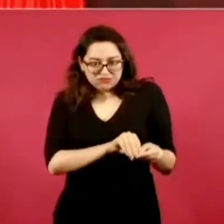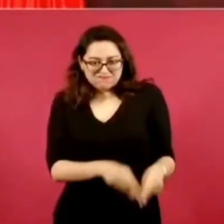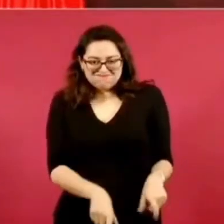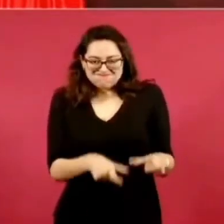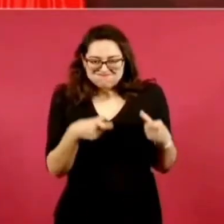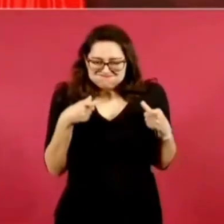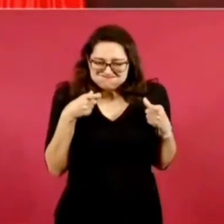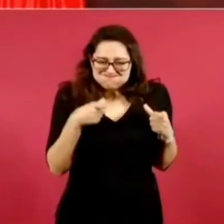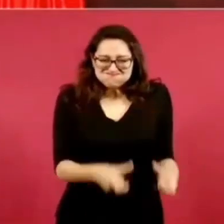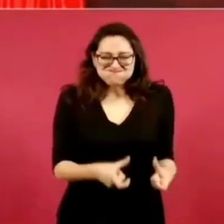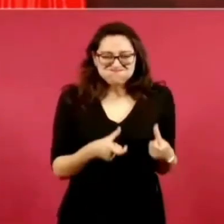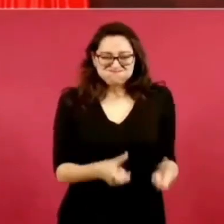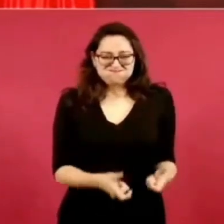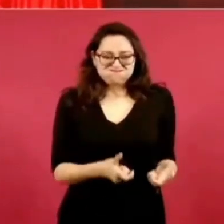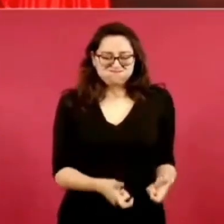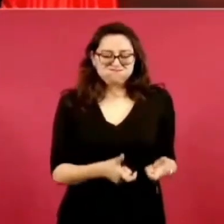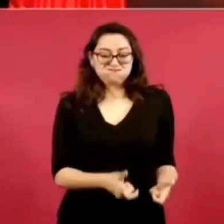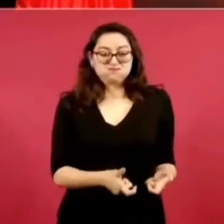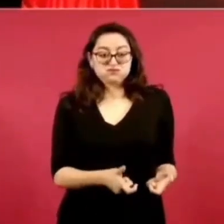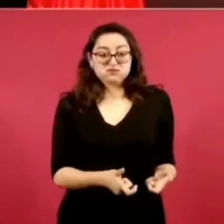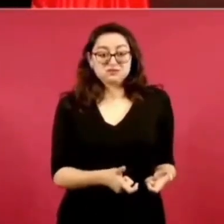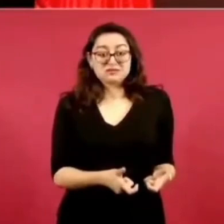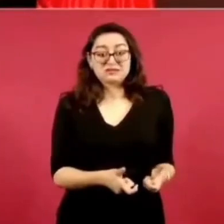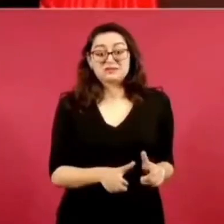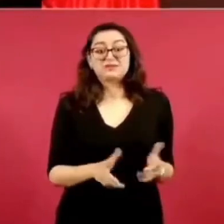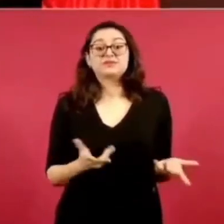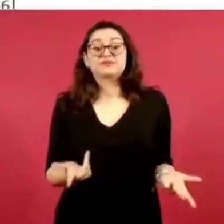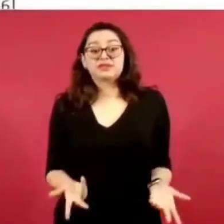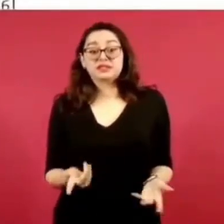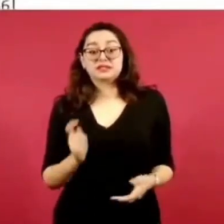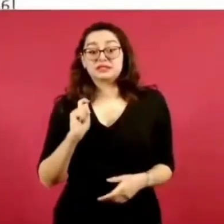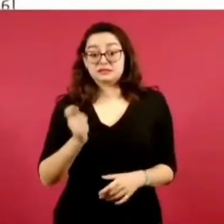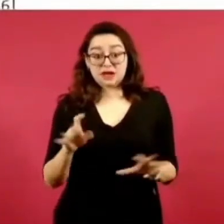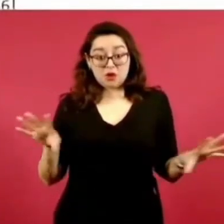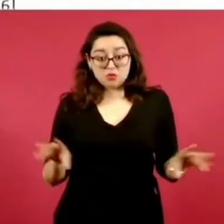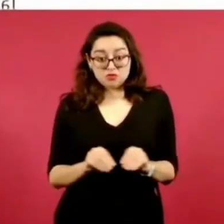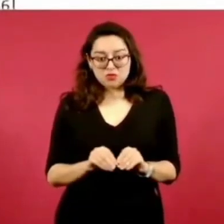el llega casi a 800 mil mensual.